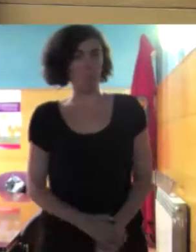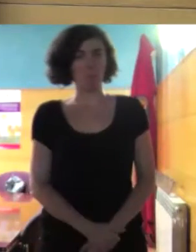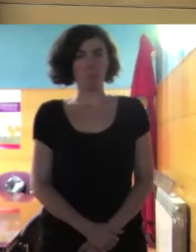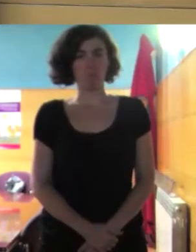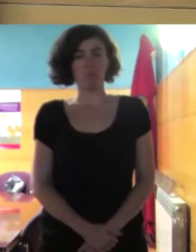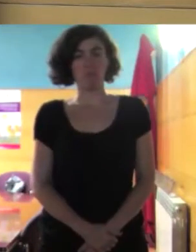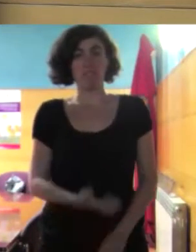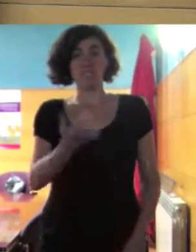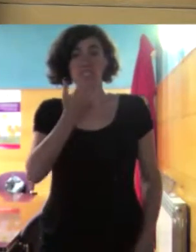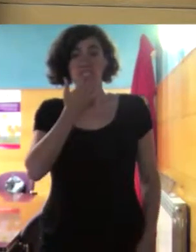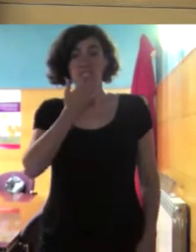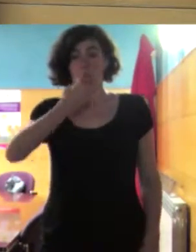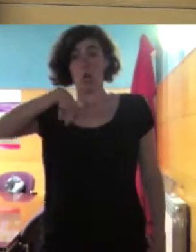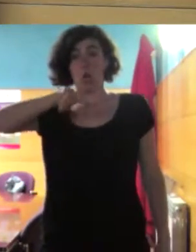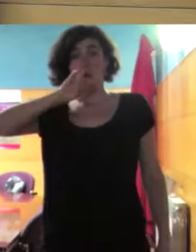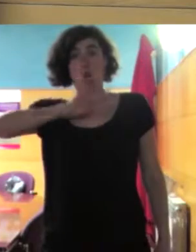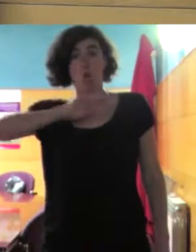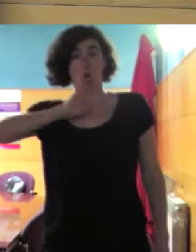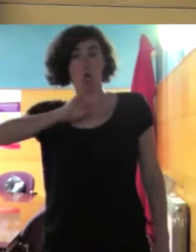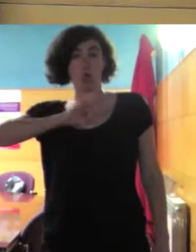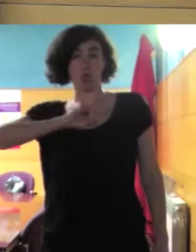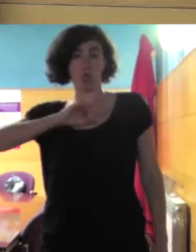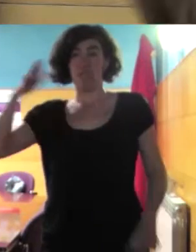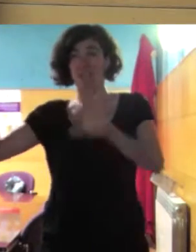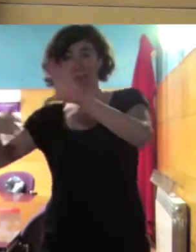que si nosotros que hemos venido del otro lado del charco